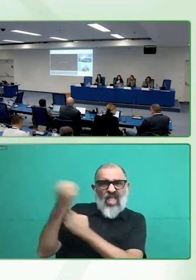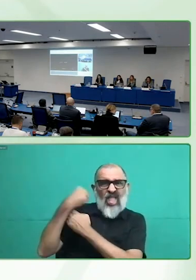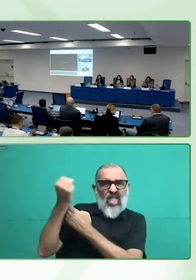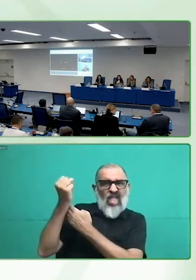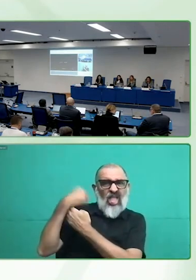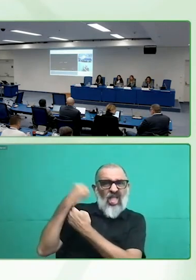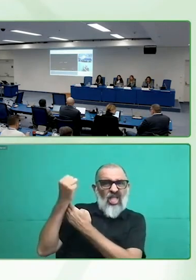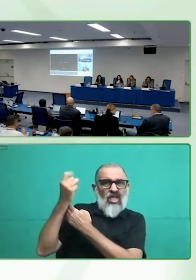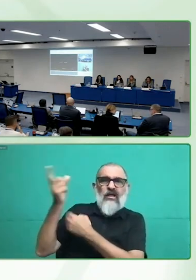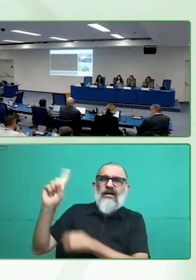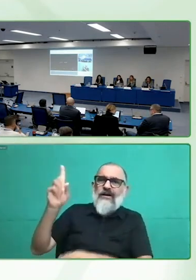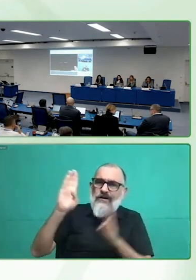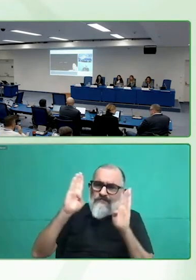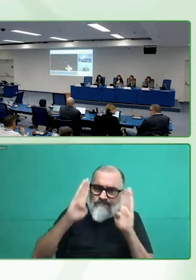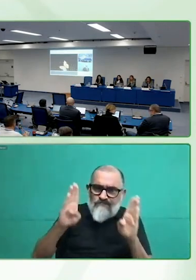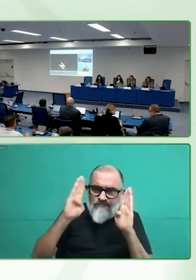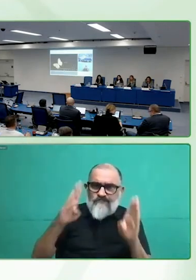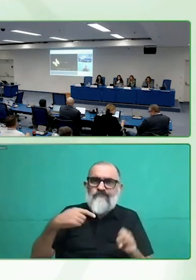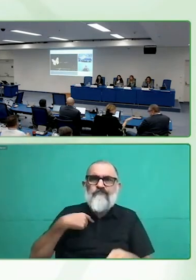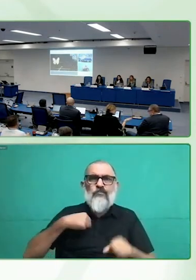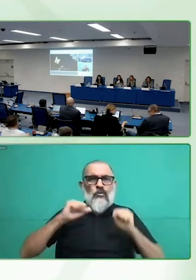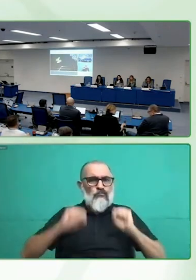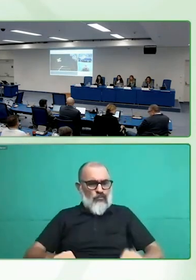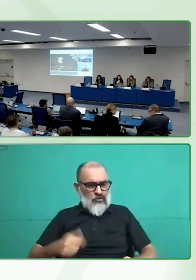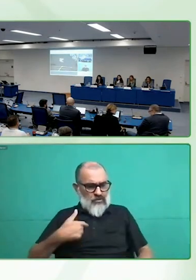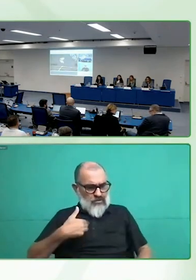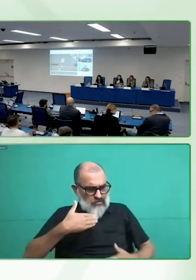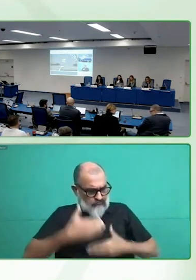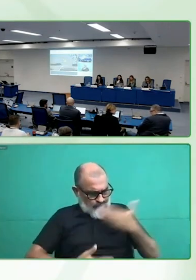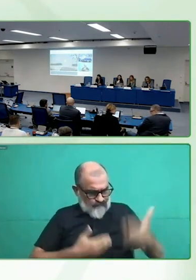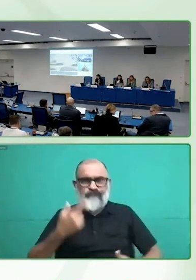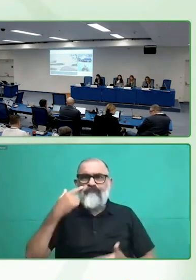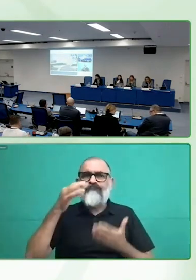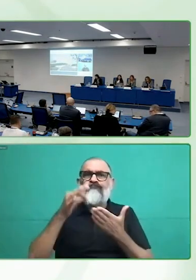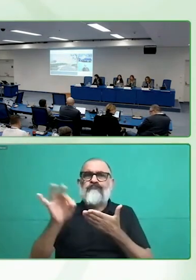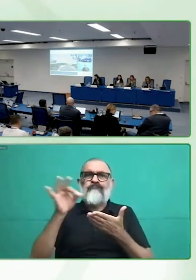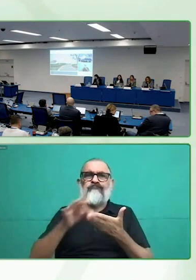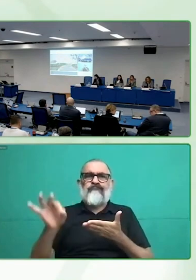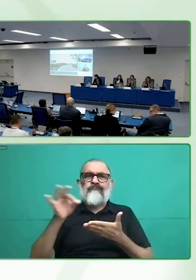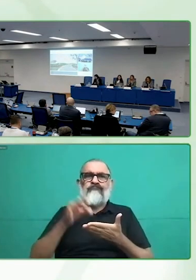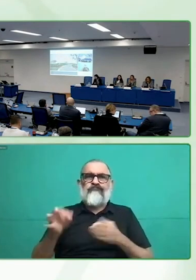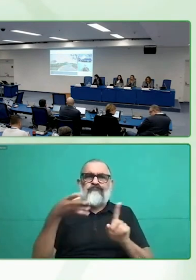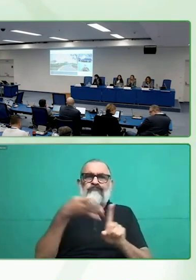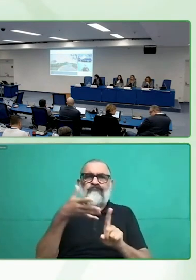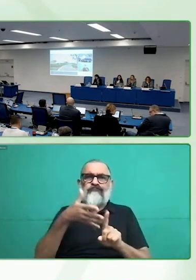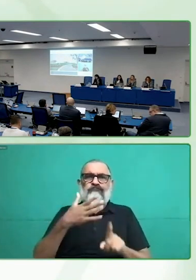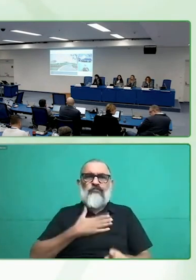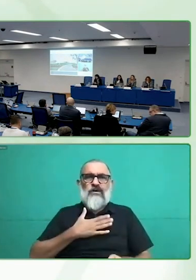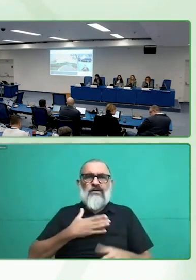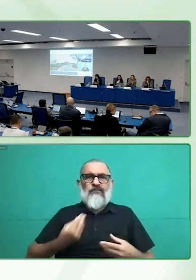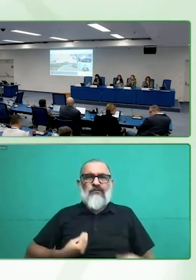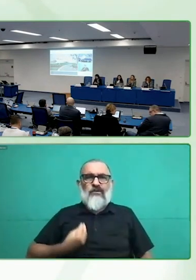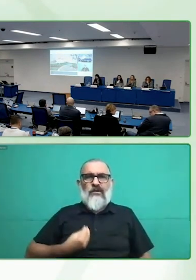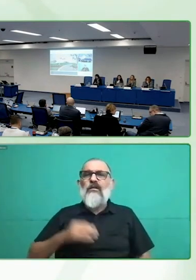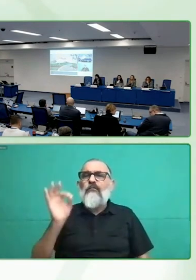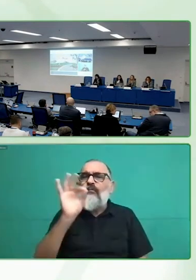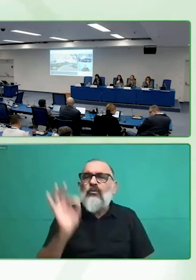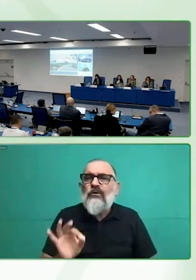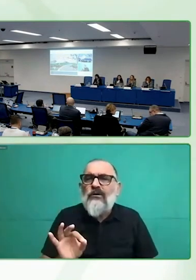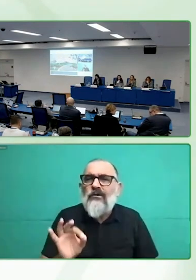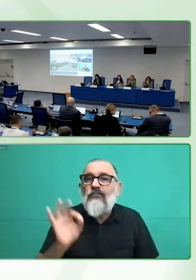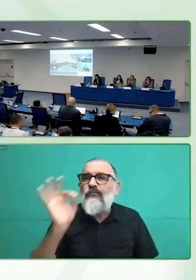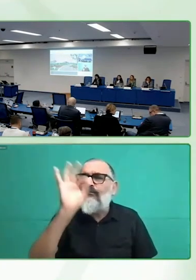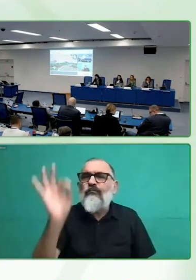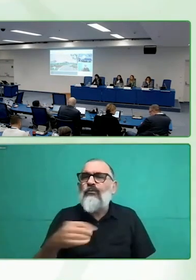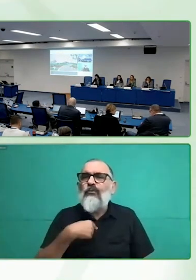¿Por qué? Porque queremos elegir dónde y con quién vivir, cómo viajar, cómo y